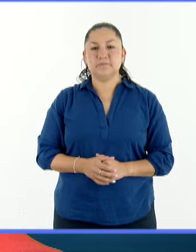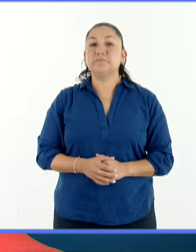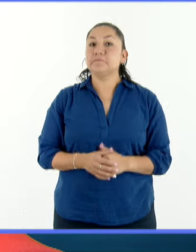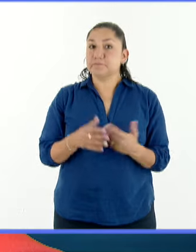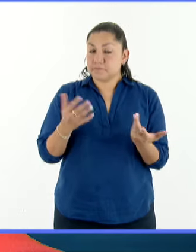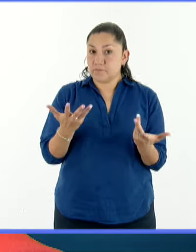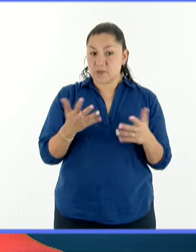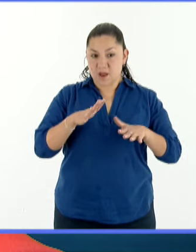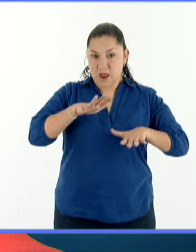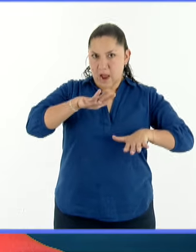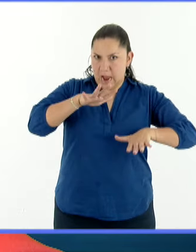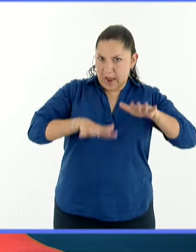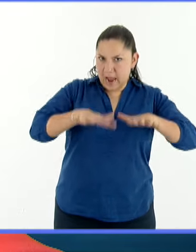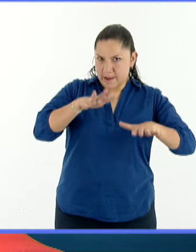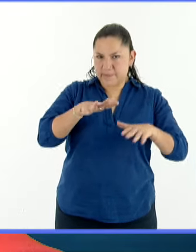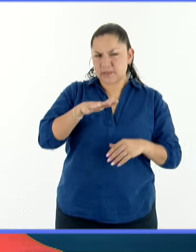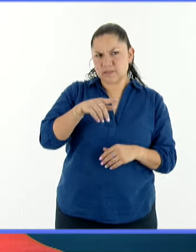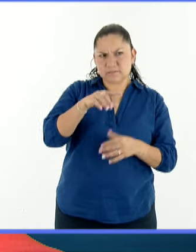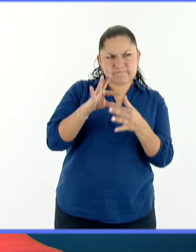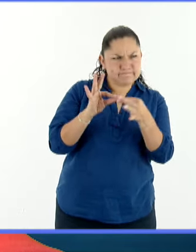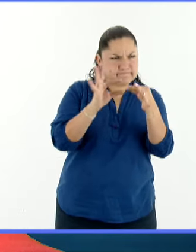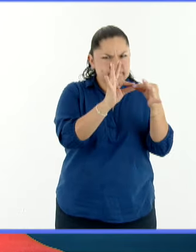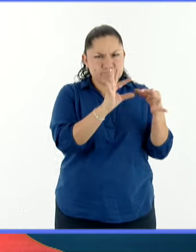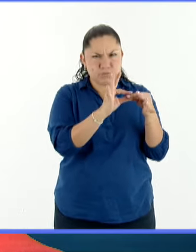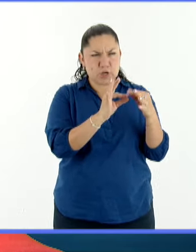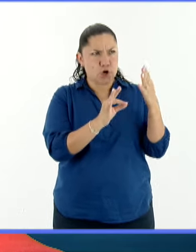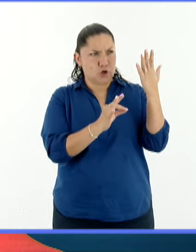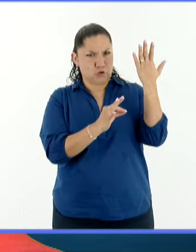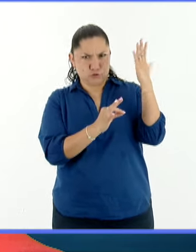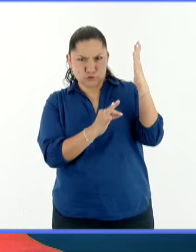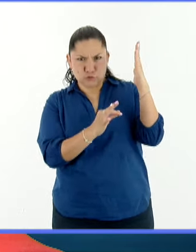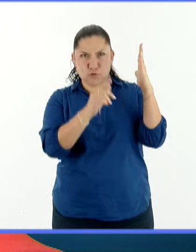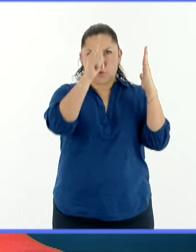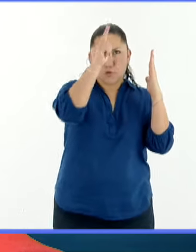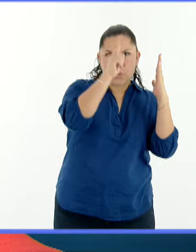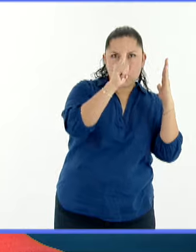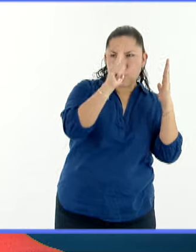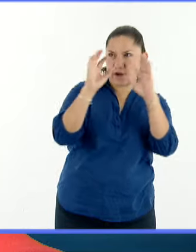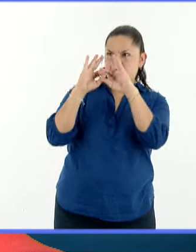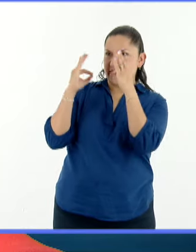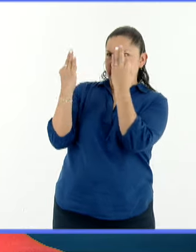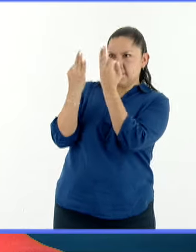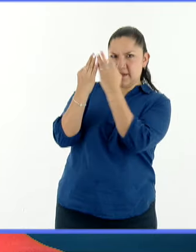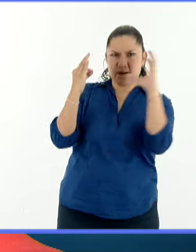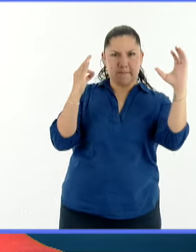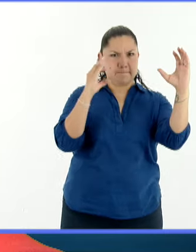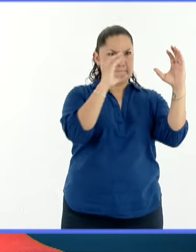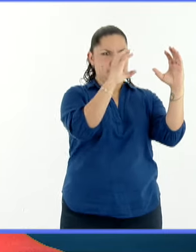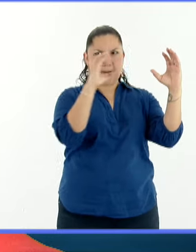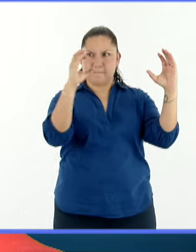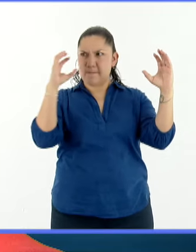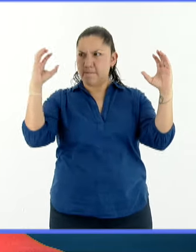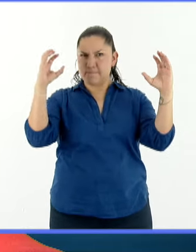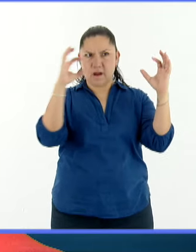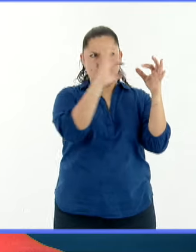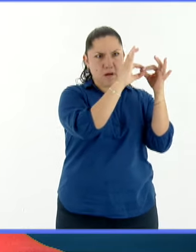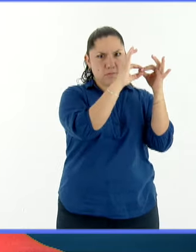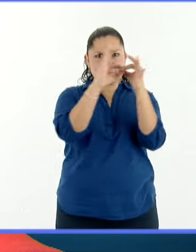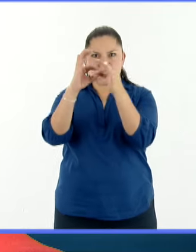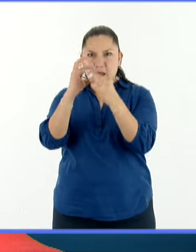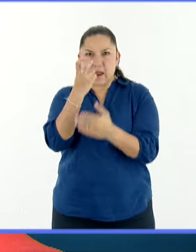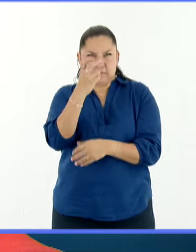A veces hablamos de la alineación de la Tierra, el Sol y la Luna como un evento imposible. Y precisamente esta poca